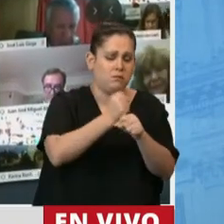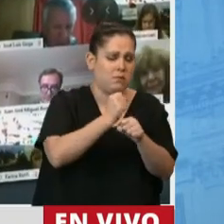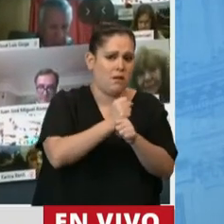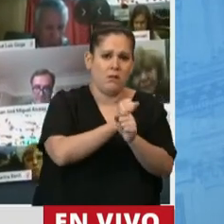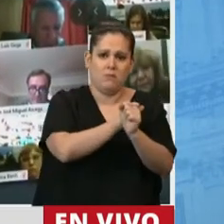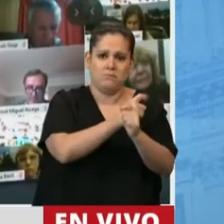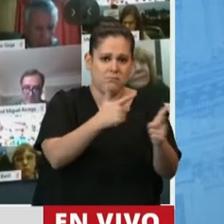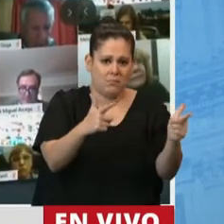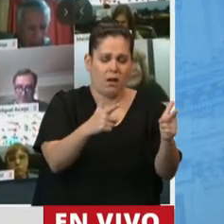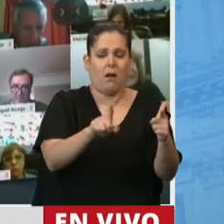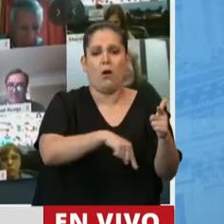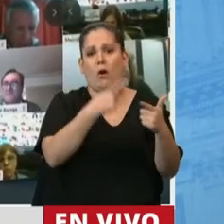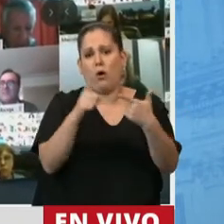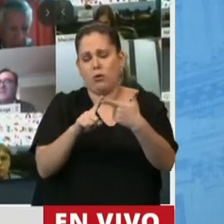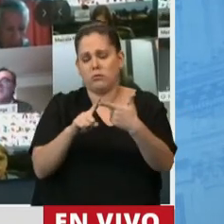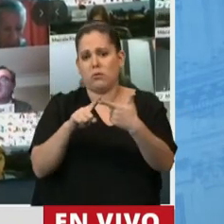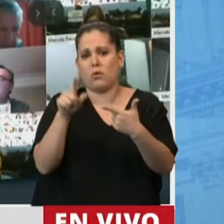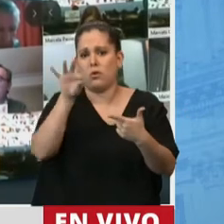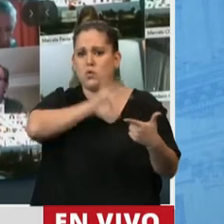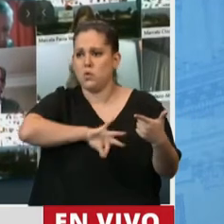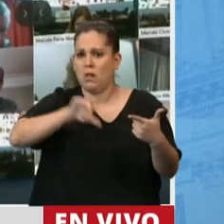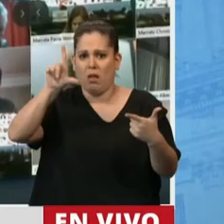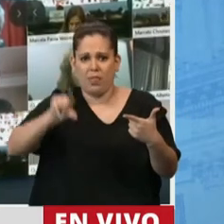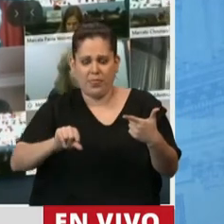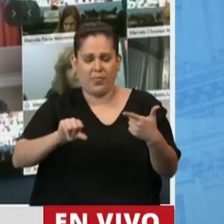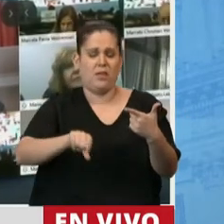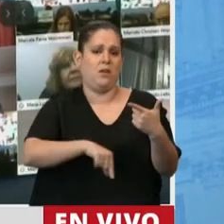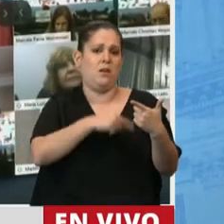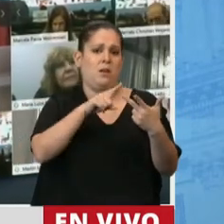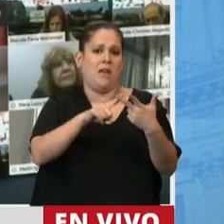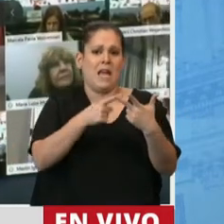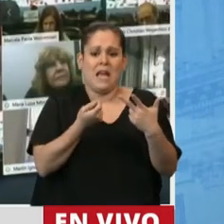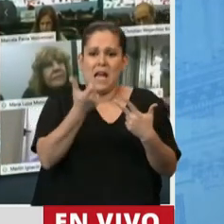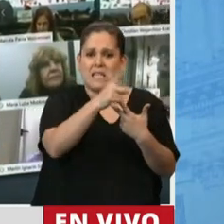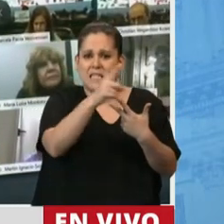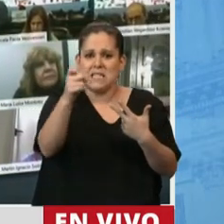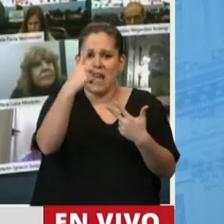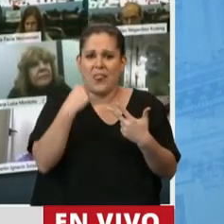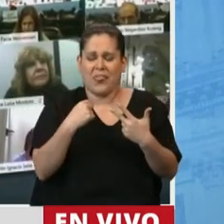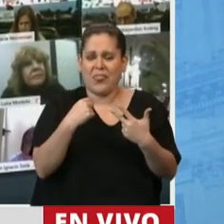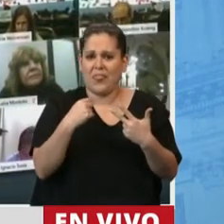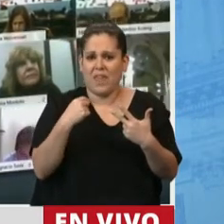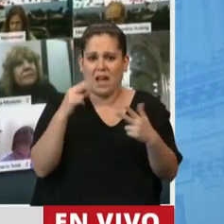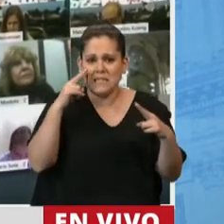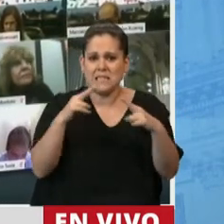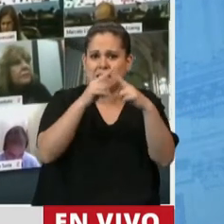quienes están recibiendo la mitad del salario, quienes hace casi 100 días que no vienen a sus seres queridos.